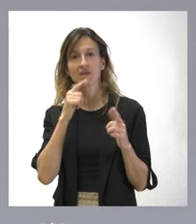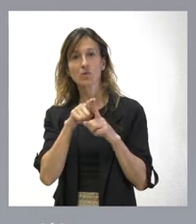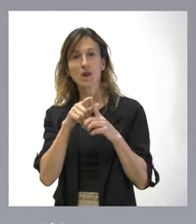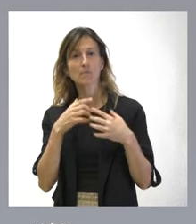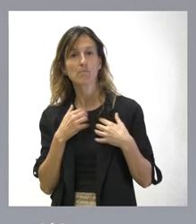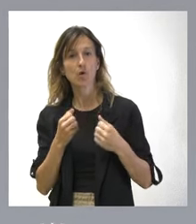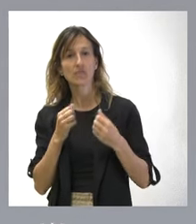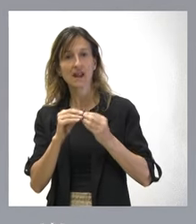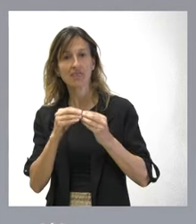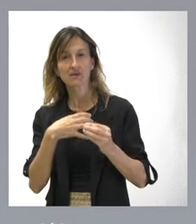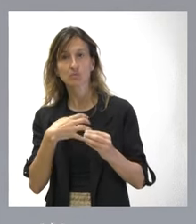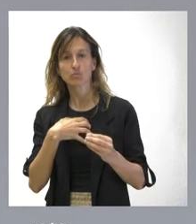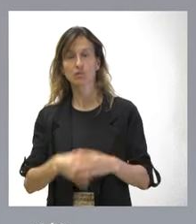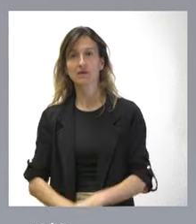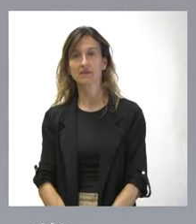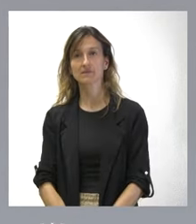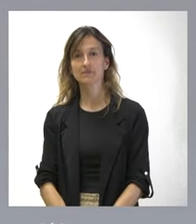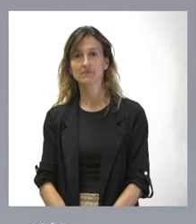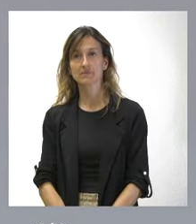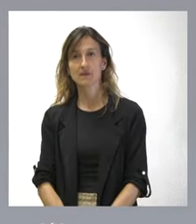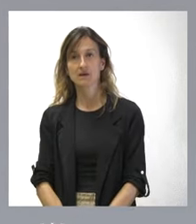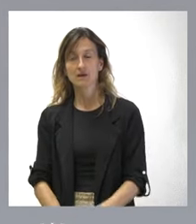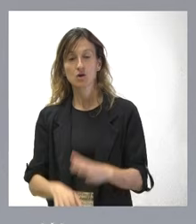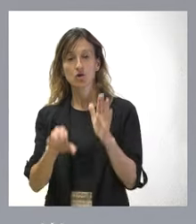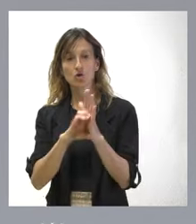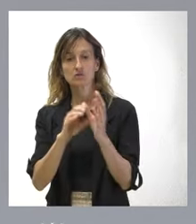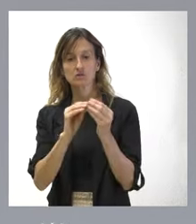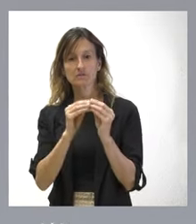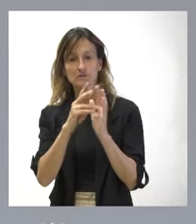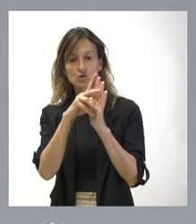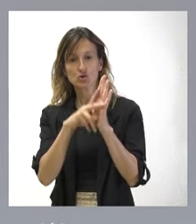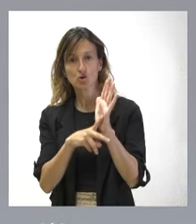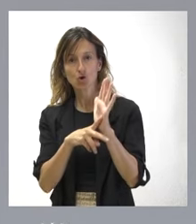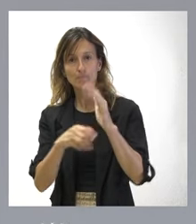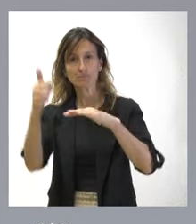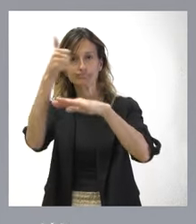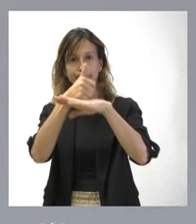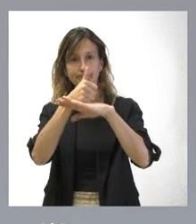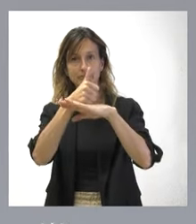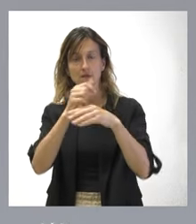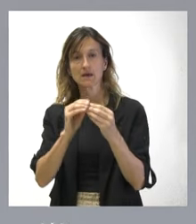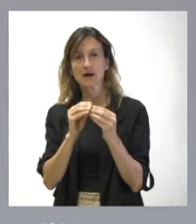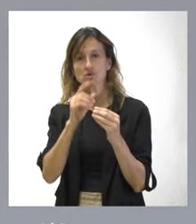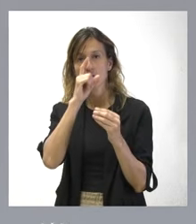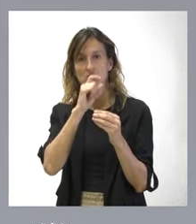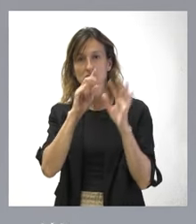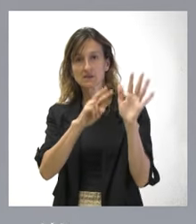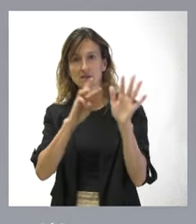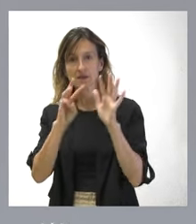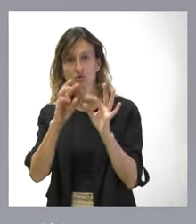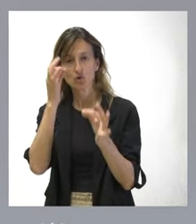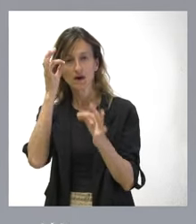constituyente los que elaboraron la Constitución. La Constitución es la norma de normas. Se elaboró en el año 78 con unos